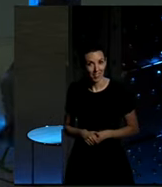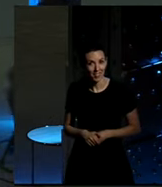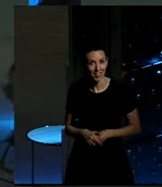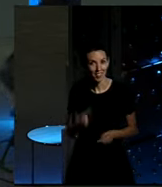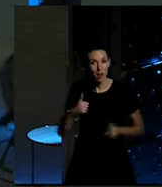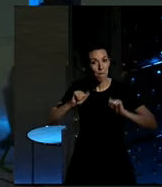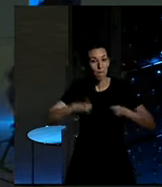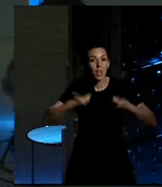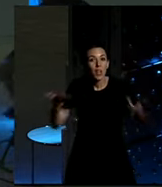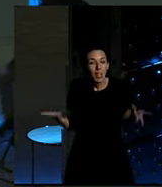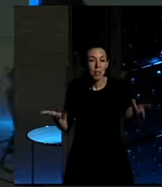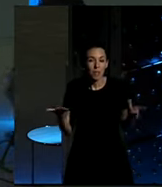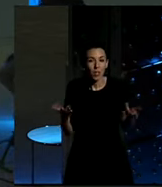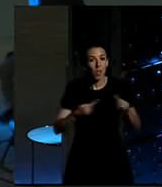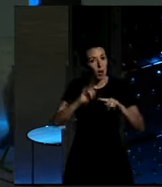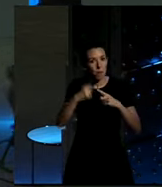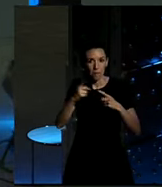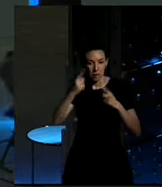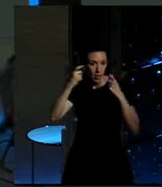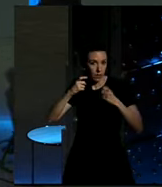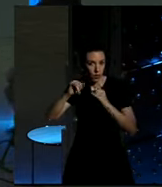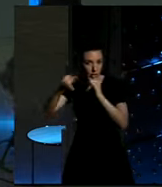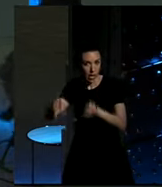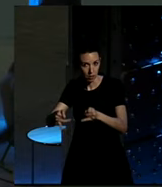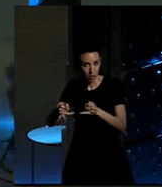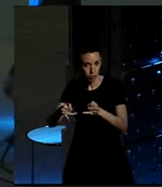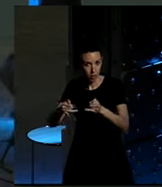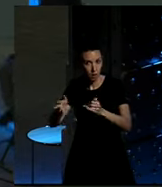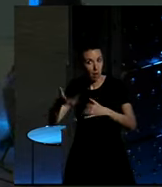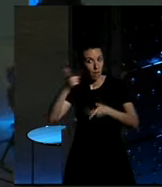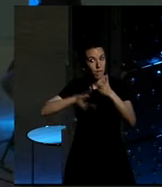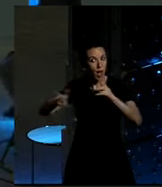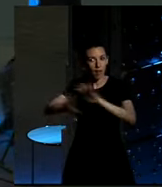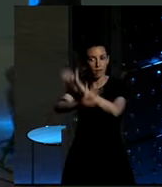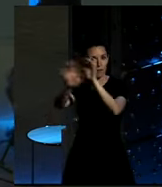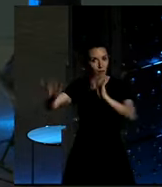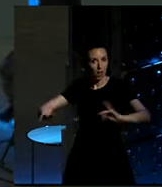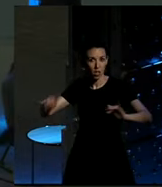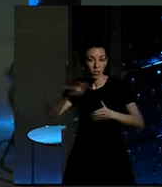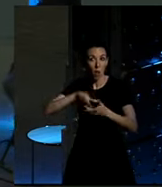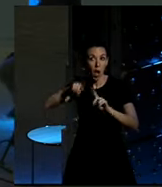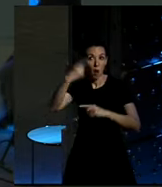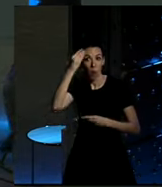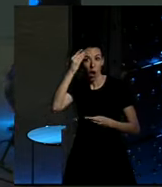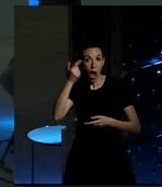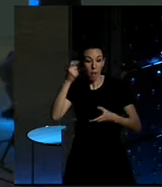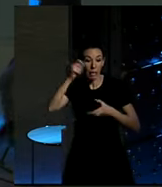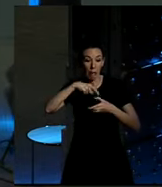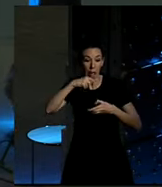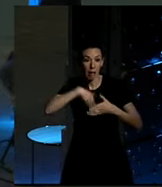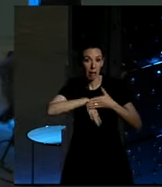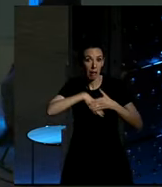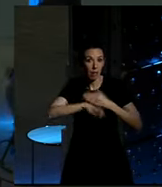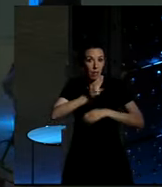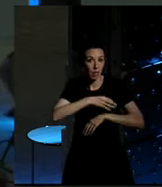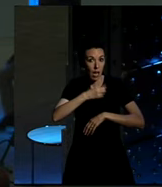en principio, primero intentar llegar, que acabe felizmente el viaje y luego ya nos plantearemos eso, miraremos la hucha, las ganas